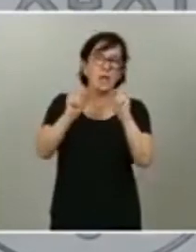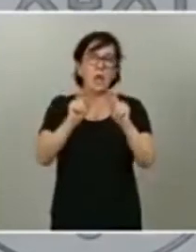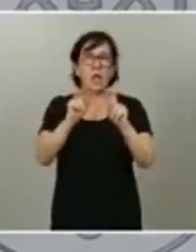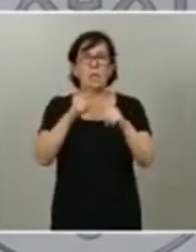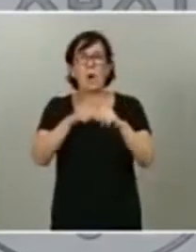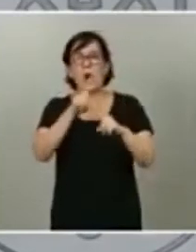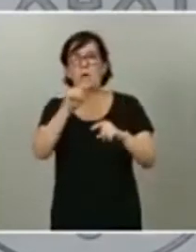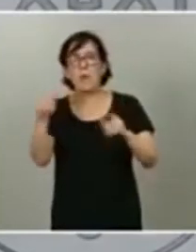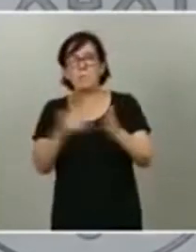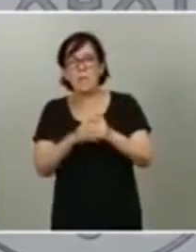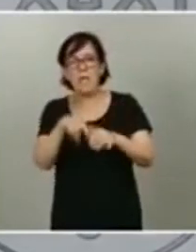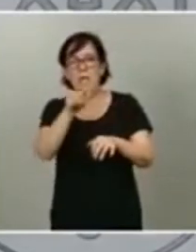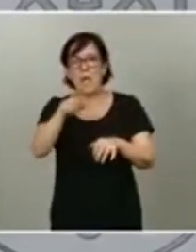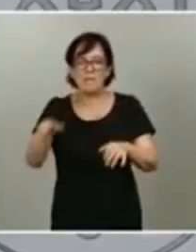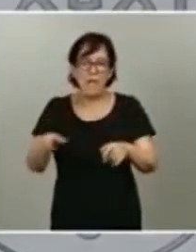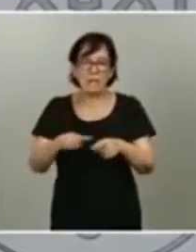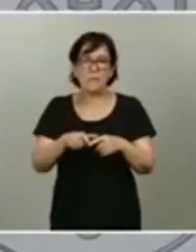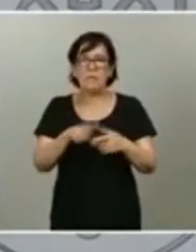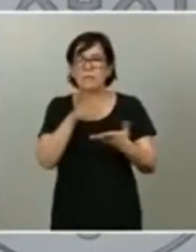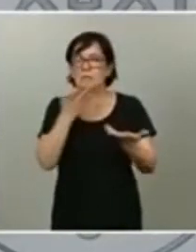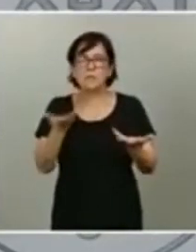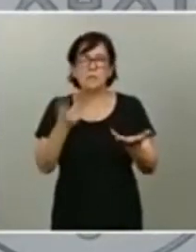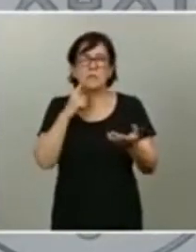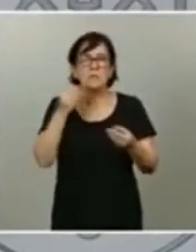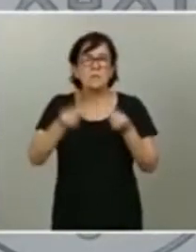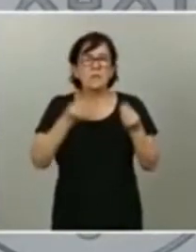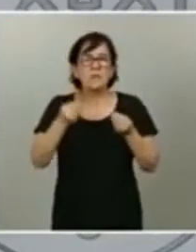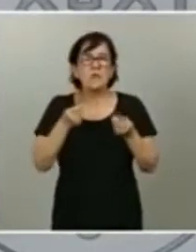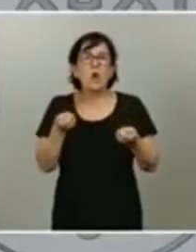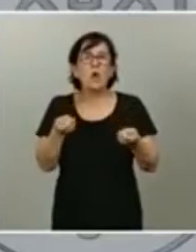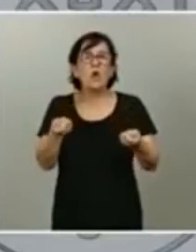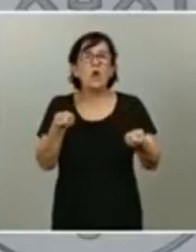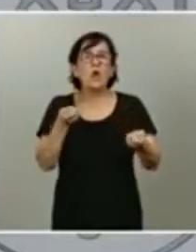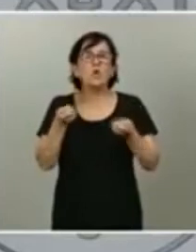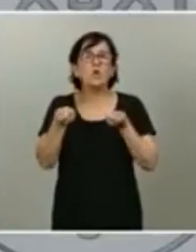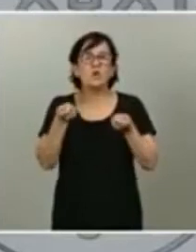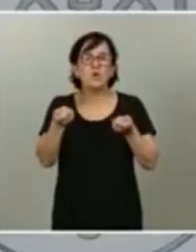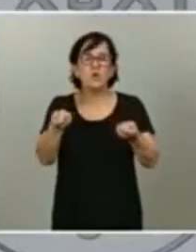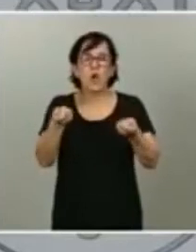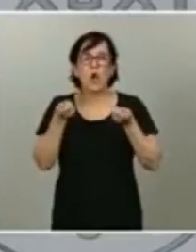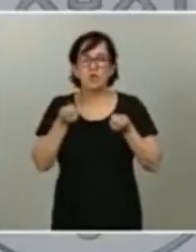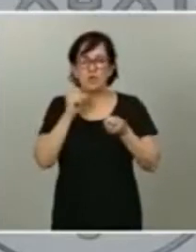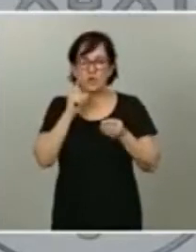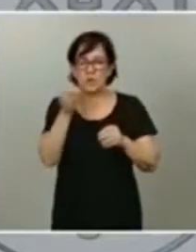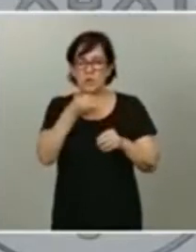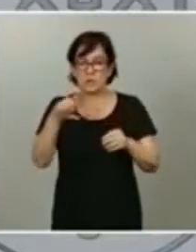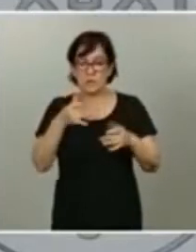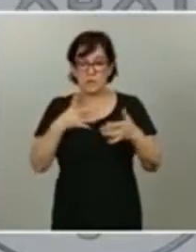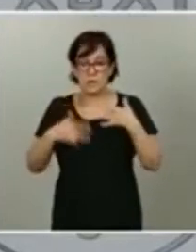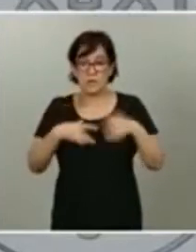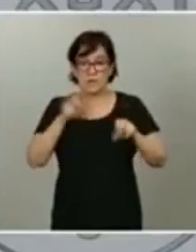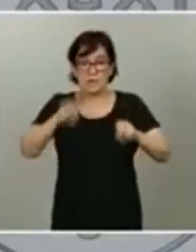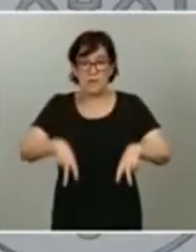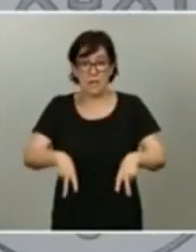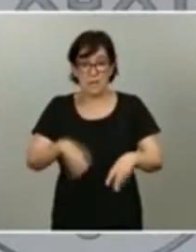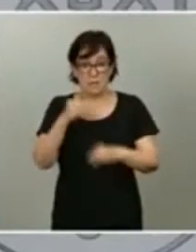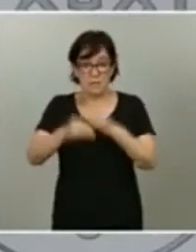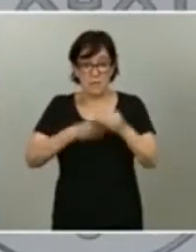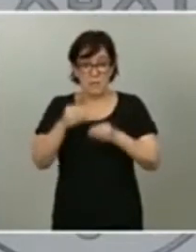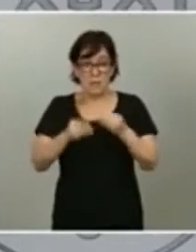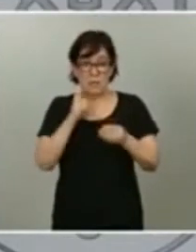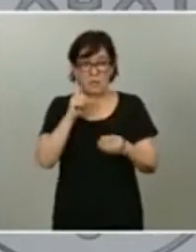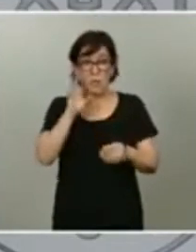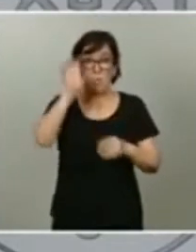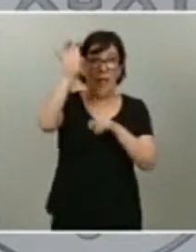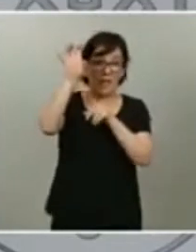estamos sino si realmente se produce un control adecuado también de todas las personas asintomáticas que se han producido en un país porque